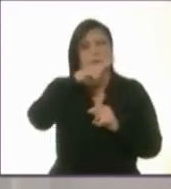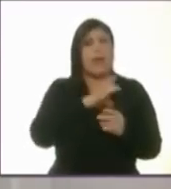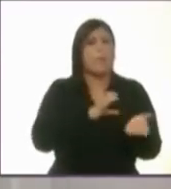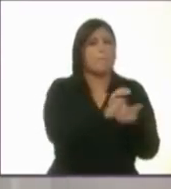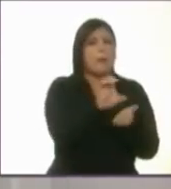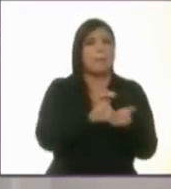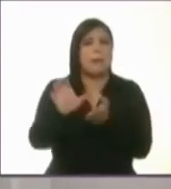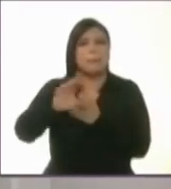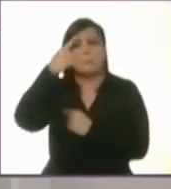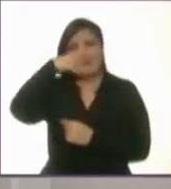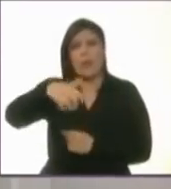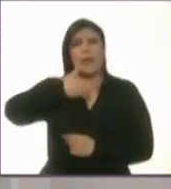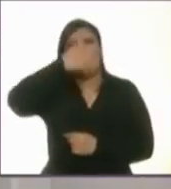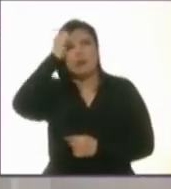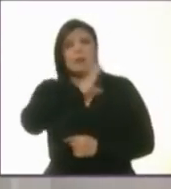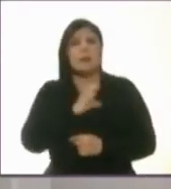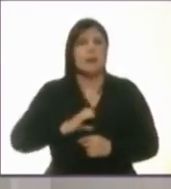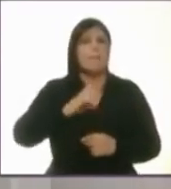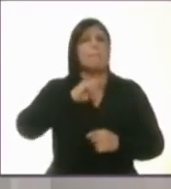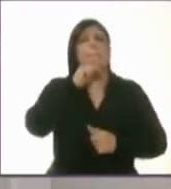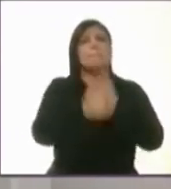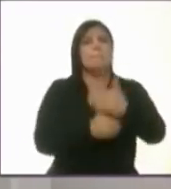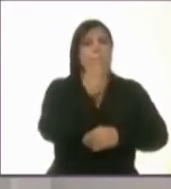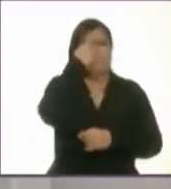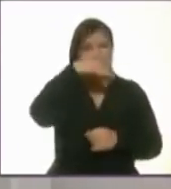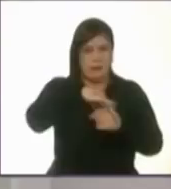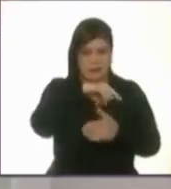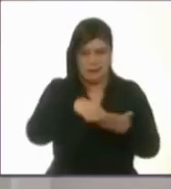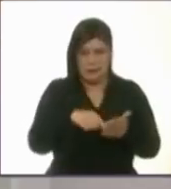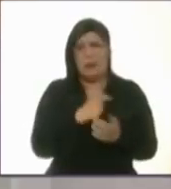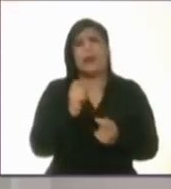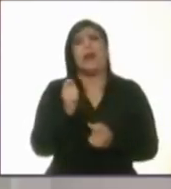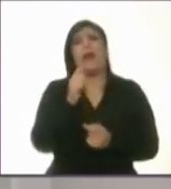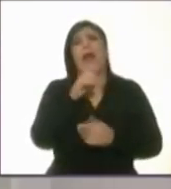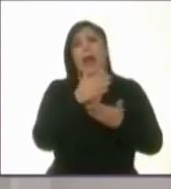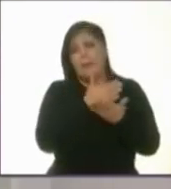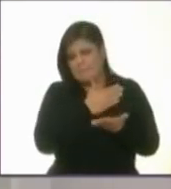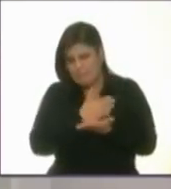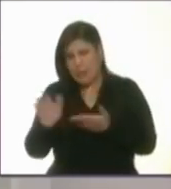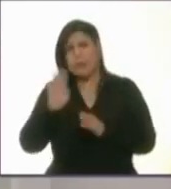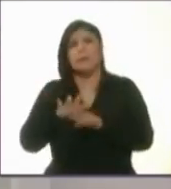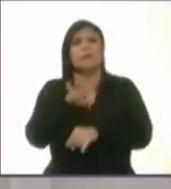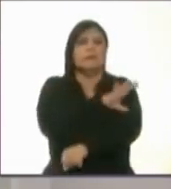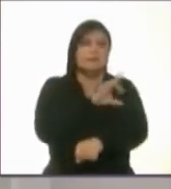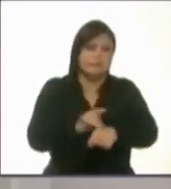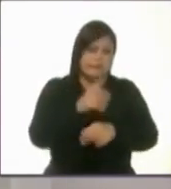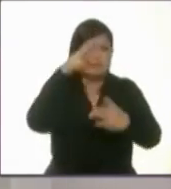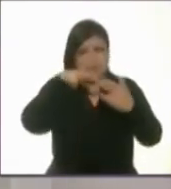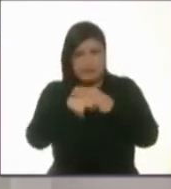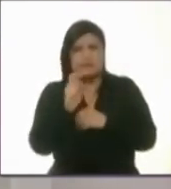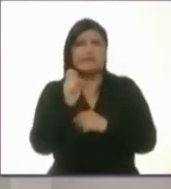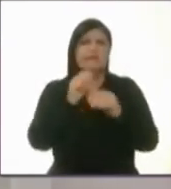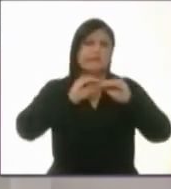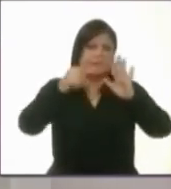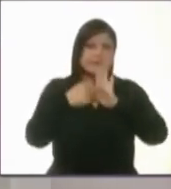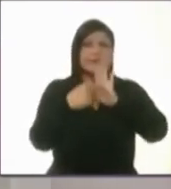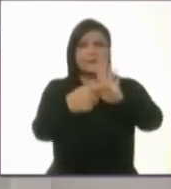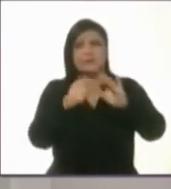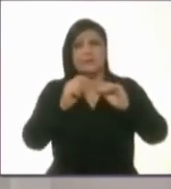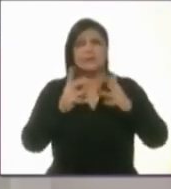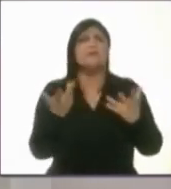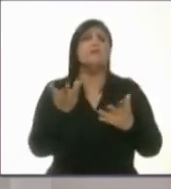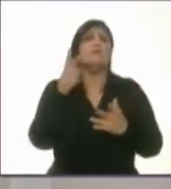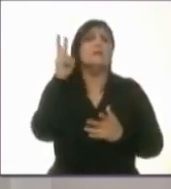en procesos electorales. Más allá de la transparencia y de conocer todos los datos, ¿cómo podría usted